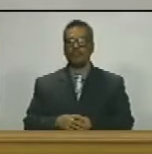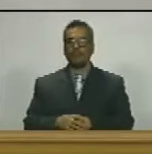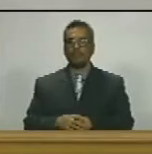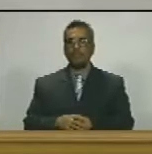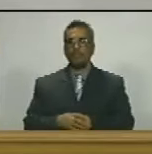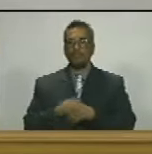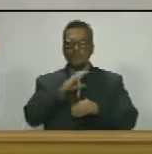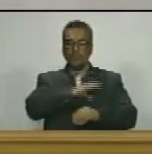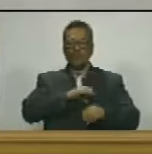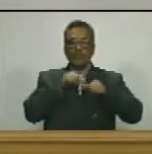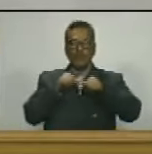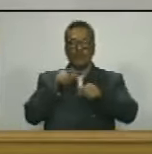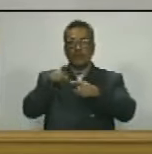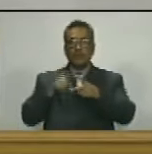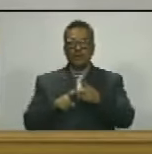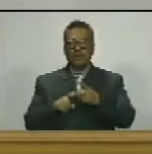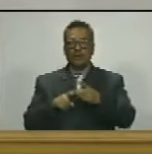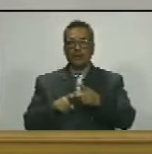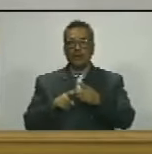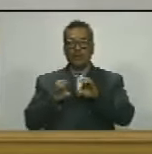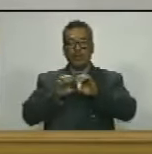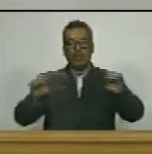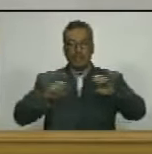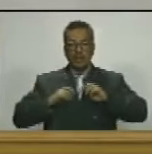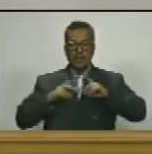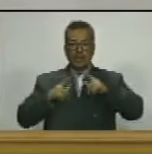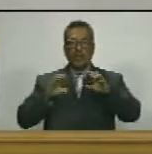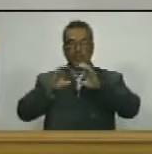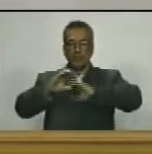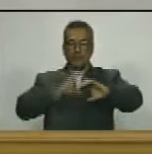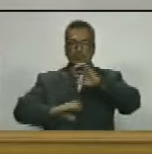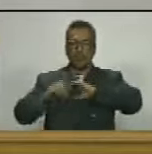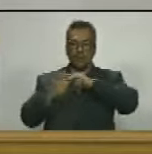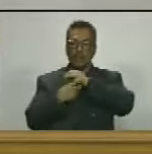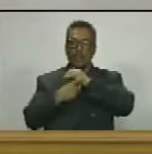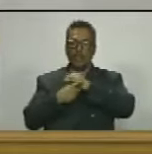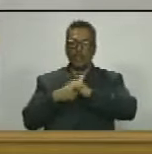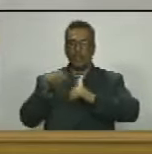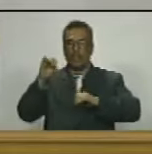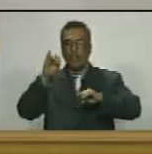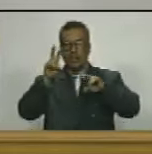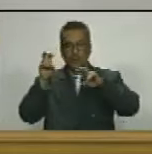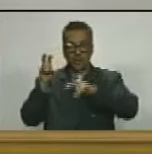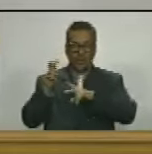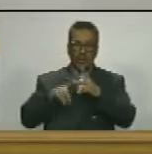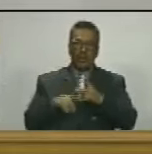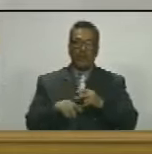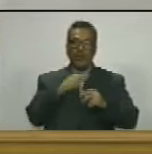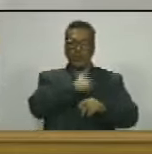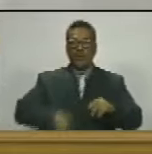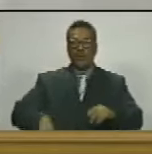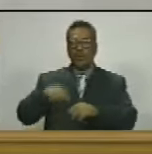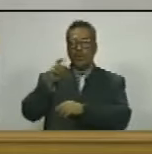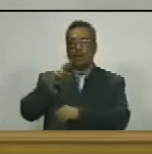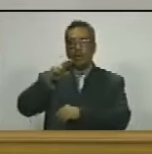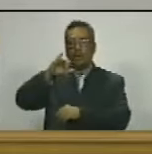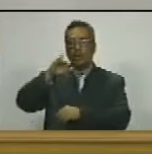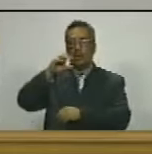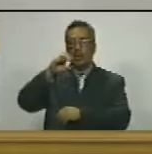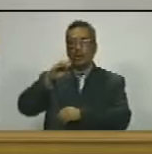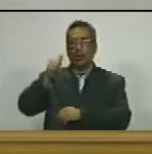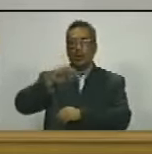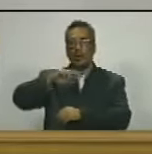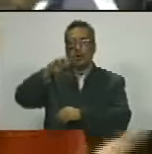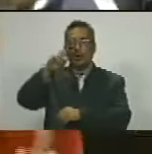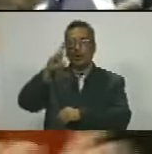comisión permanente de educación salud ciencia tecnología e innovación presidente diputado ricardo sánchez